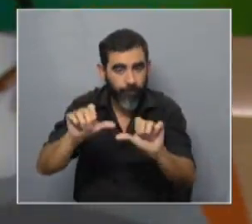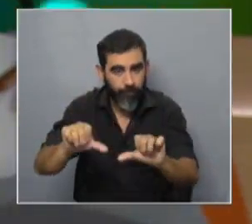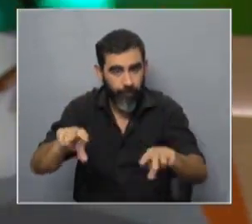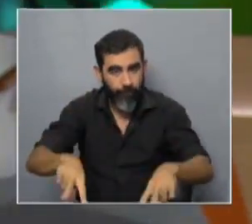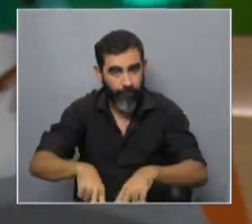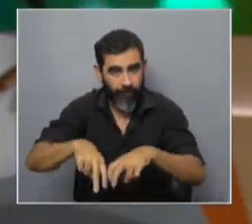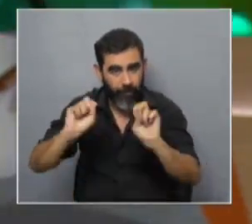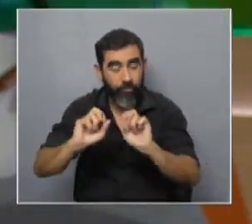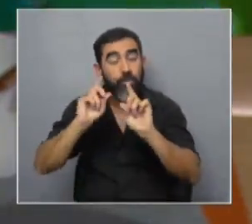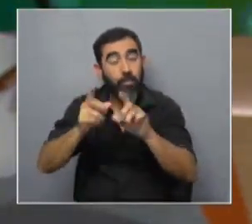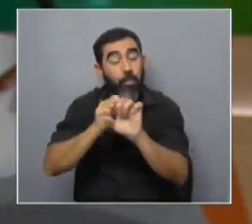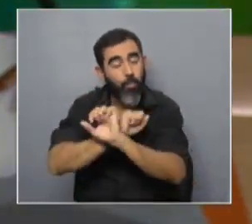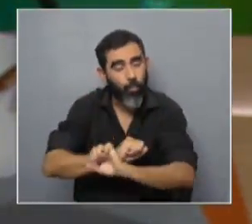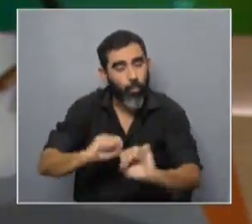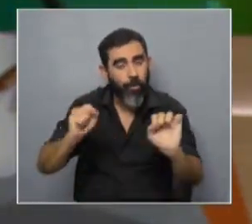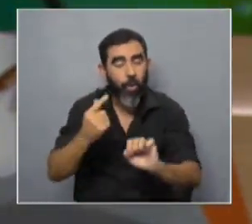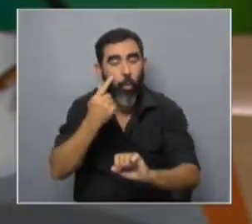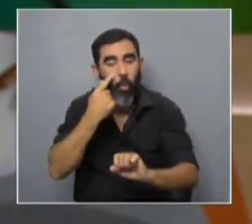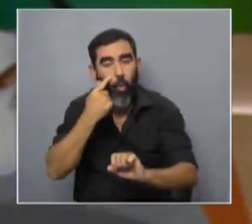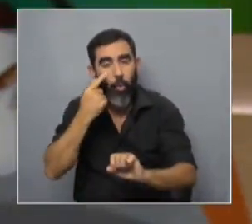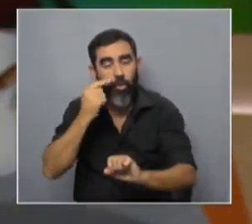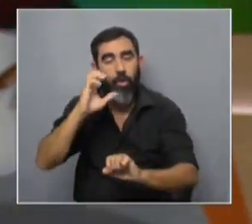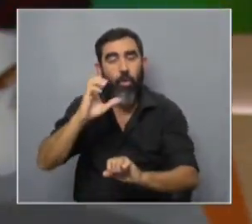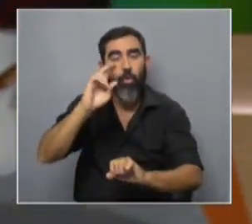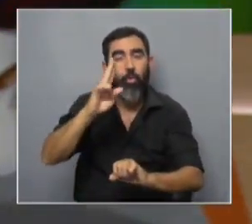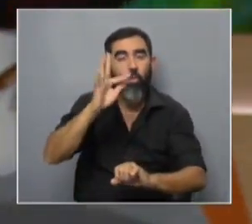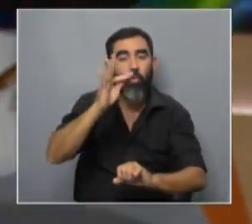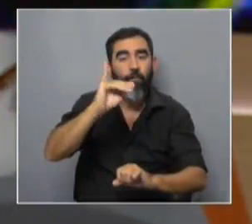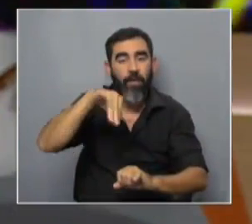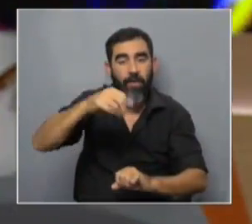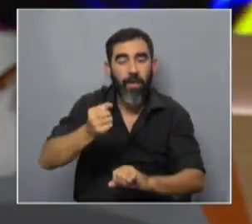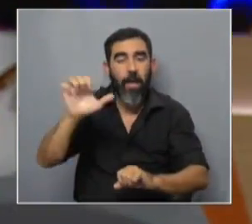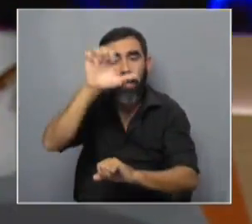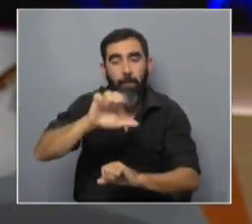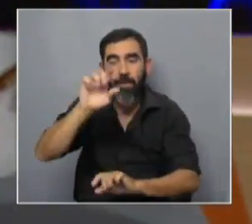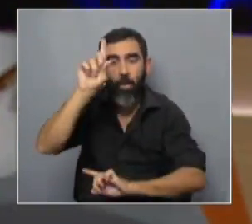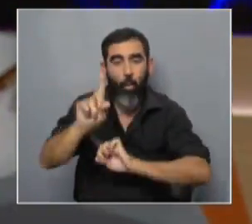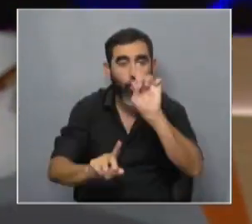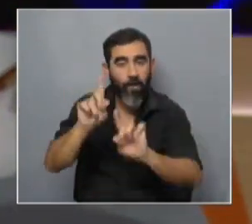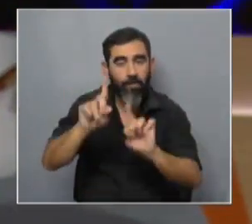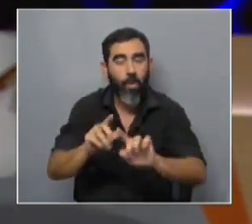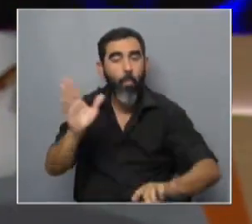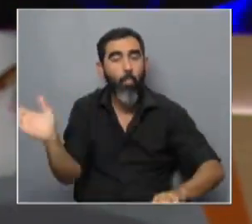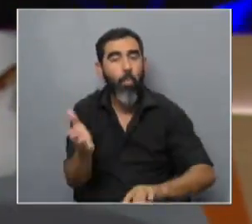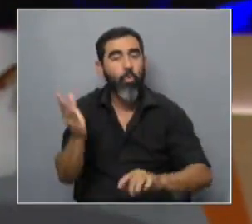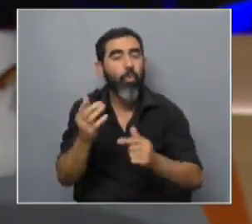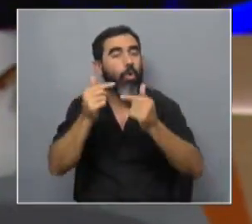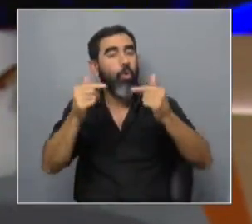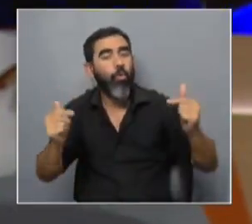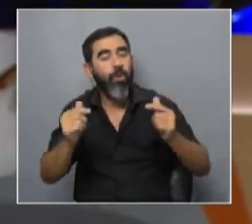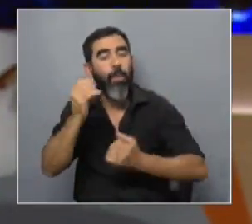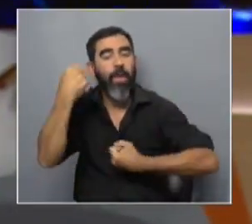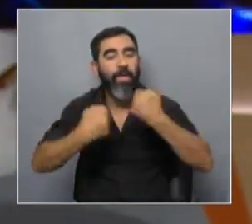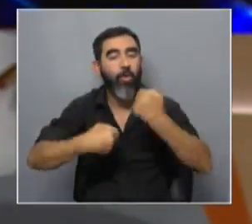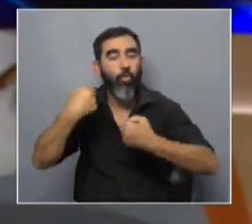Tendremos además la posibilidad de conocer a Cufina, una empresa de origen universitario que produce componentes para la